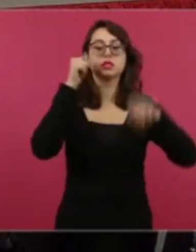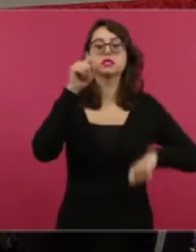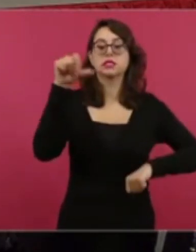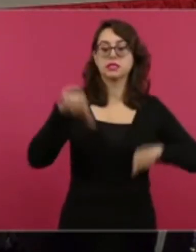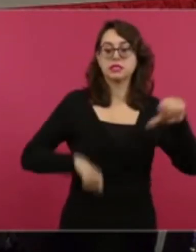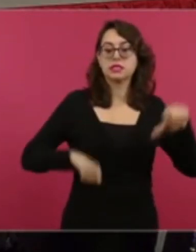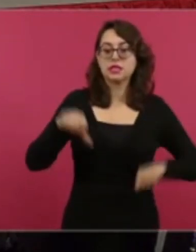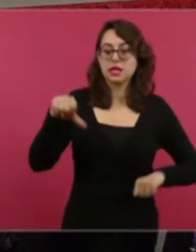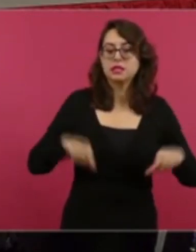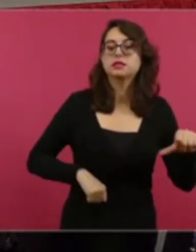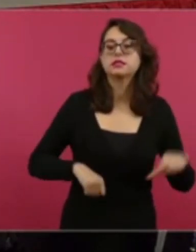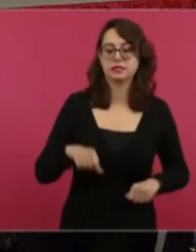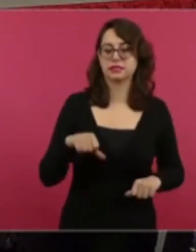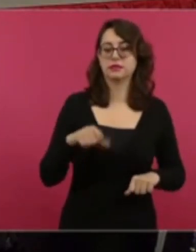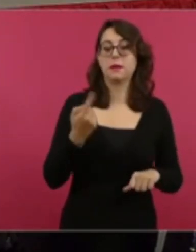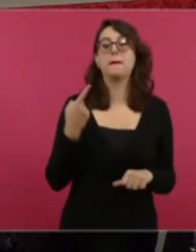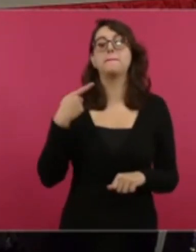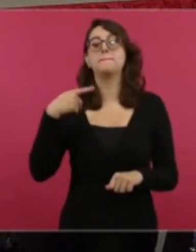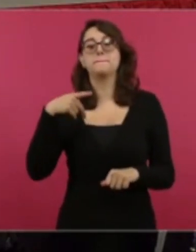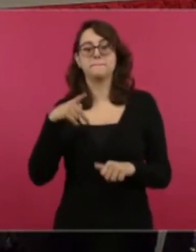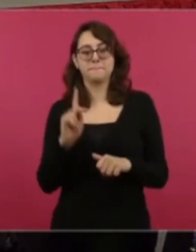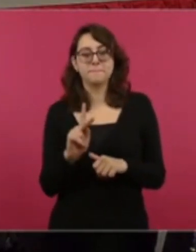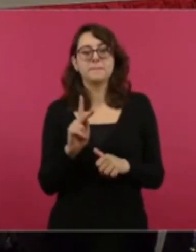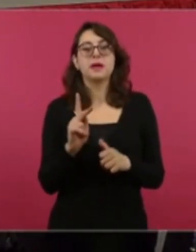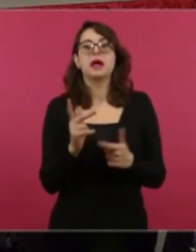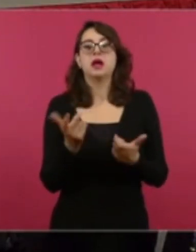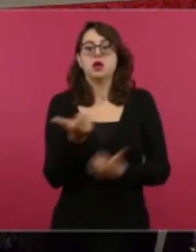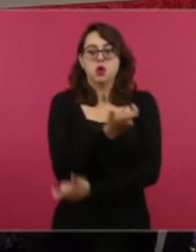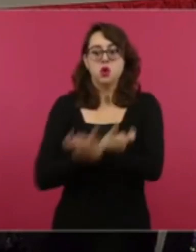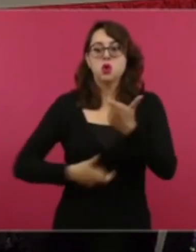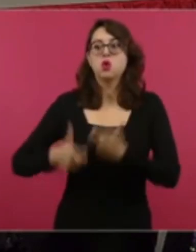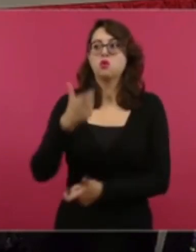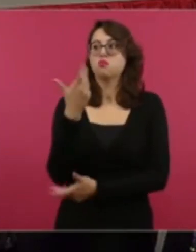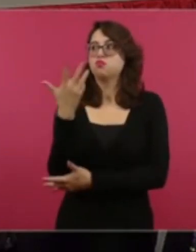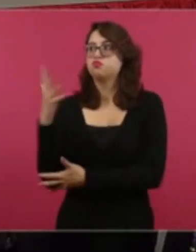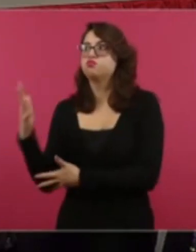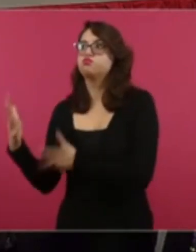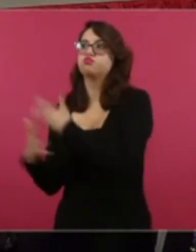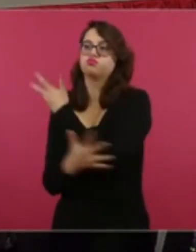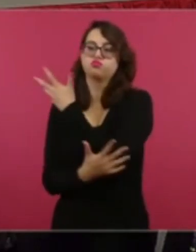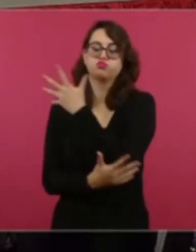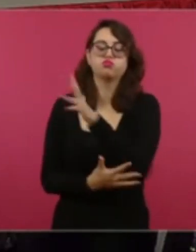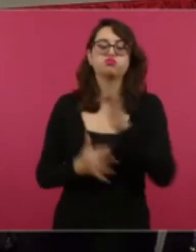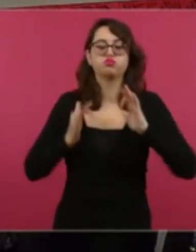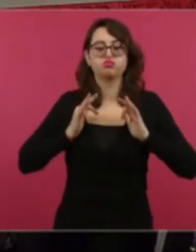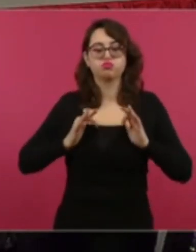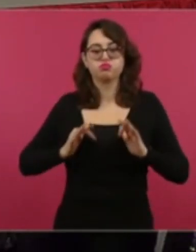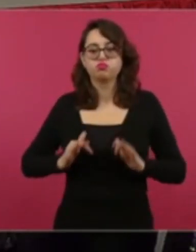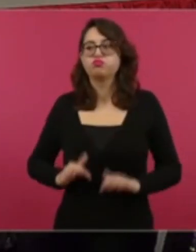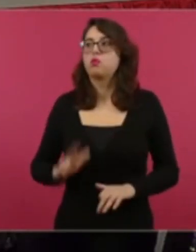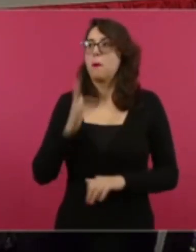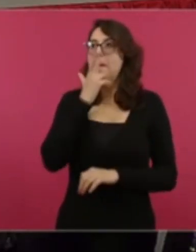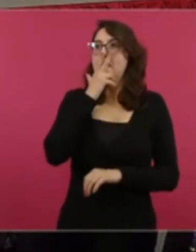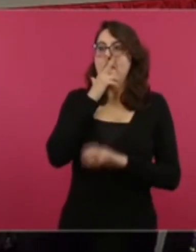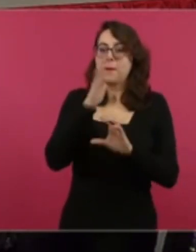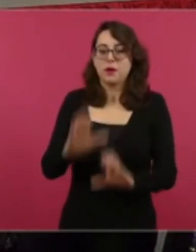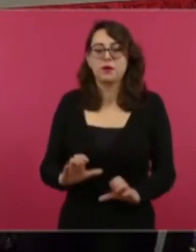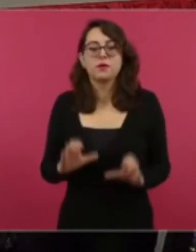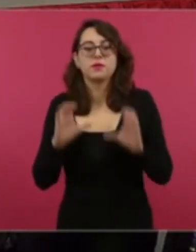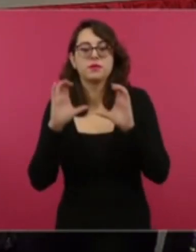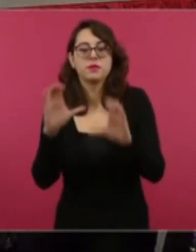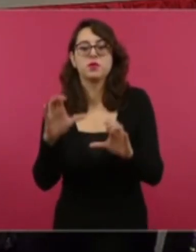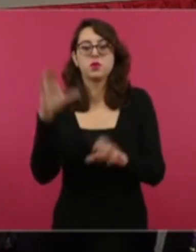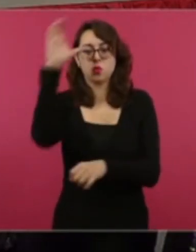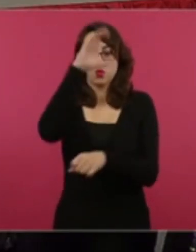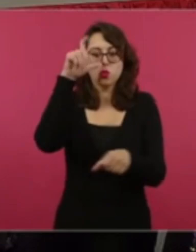un complemento muy productivo, pero muy amigable a la actividad social, a la actividad económica, a la actividad